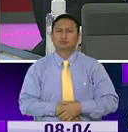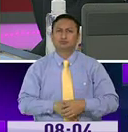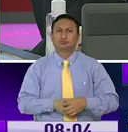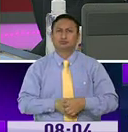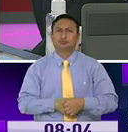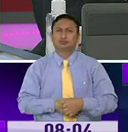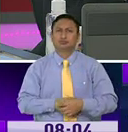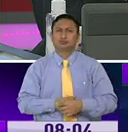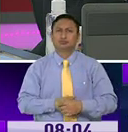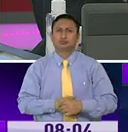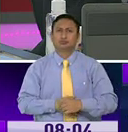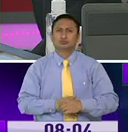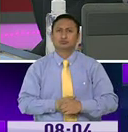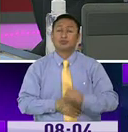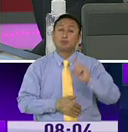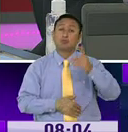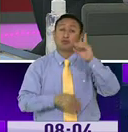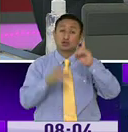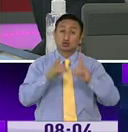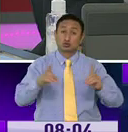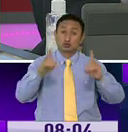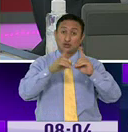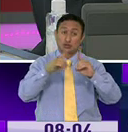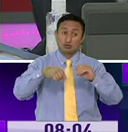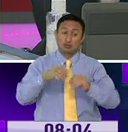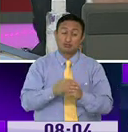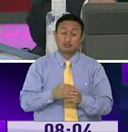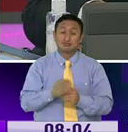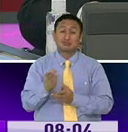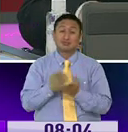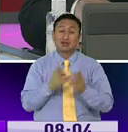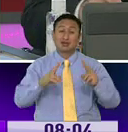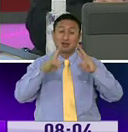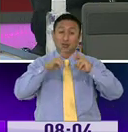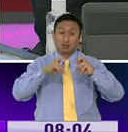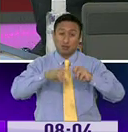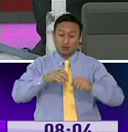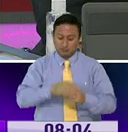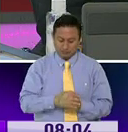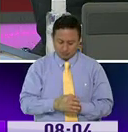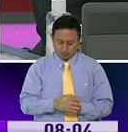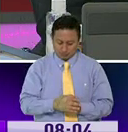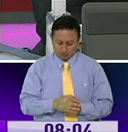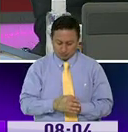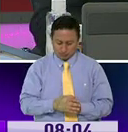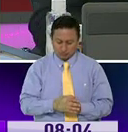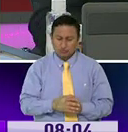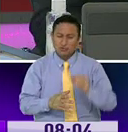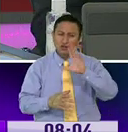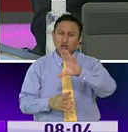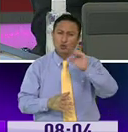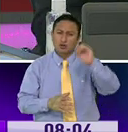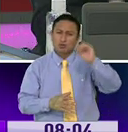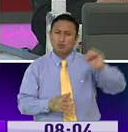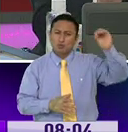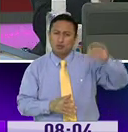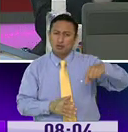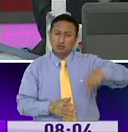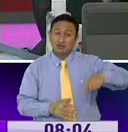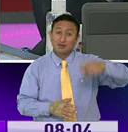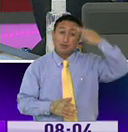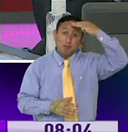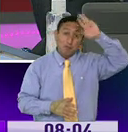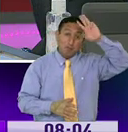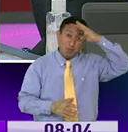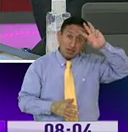Bueno, de los primeros datos que habían llegado de los servicios de inteligencia, llegaban el 50% desde México.